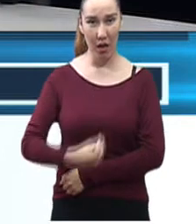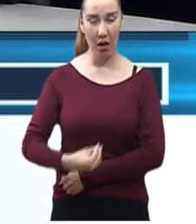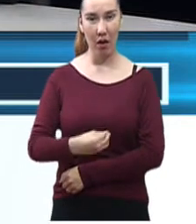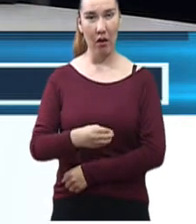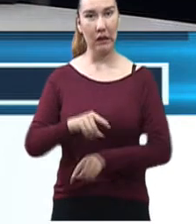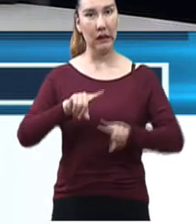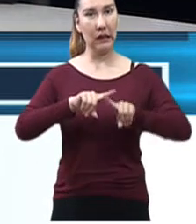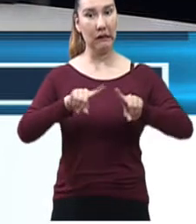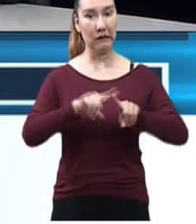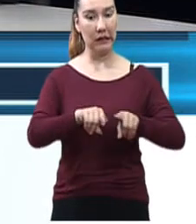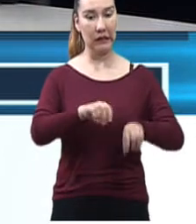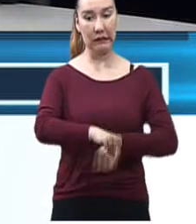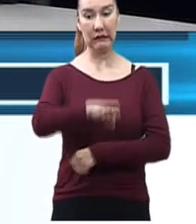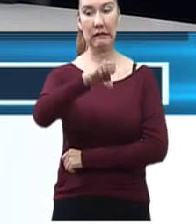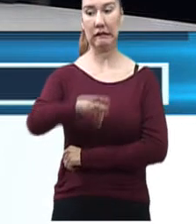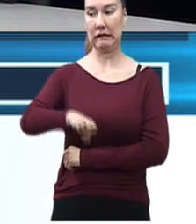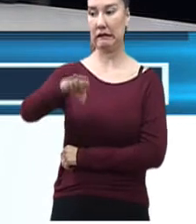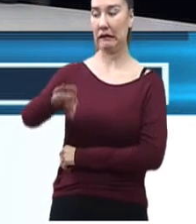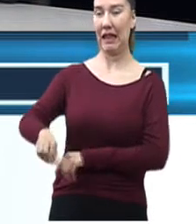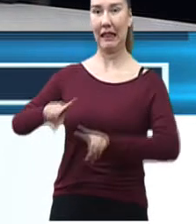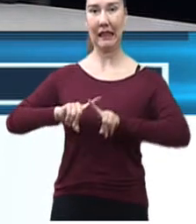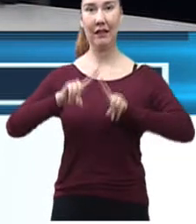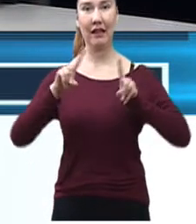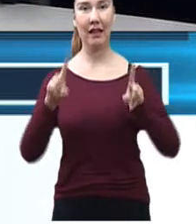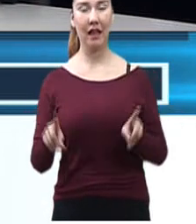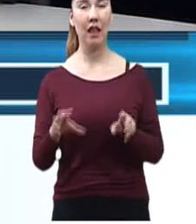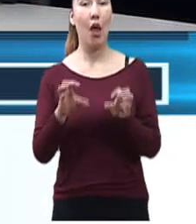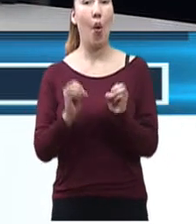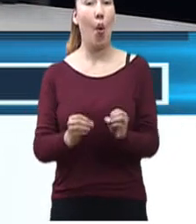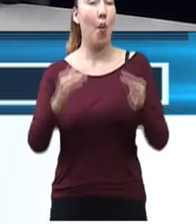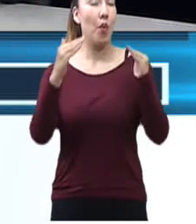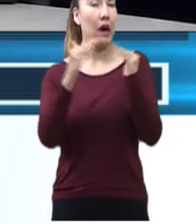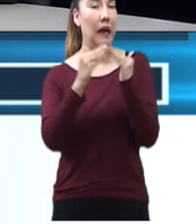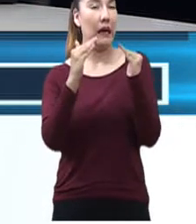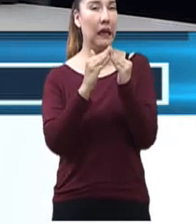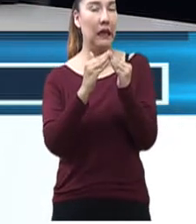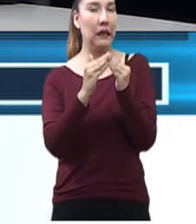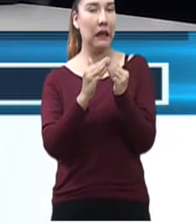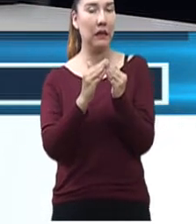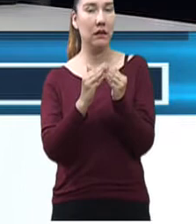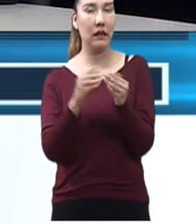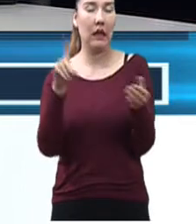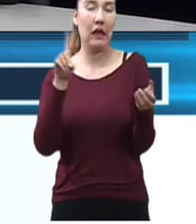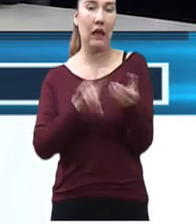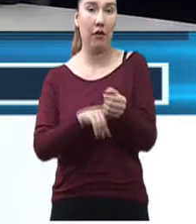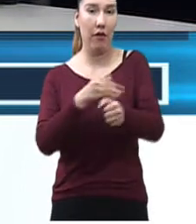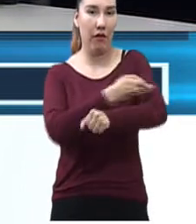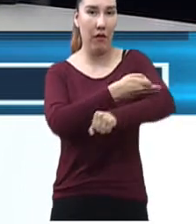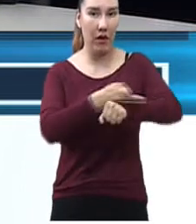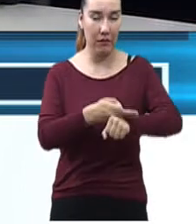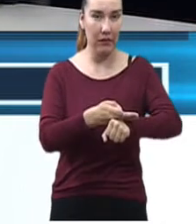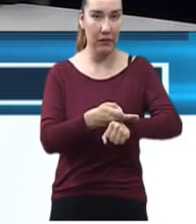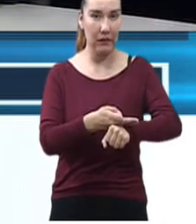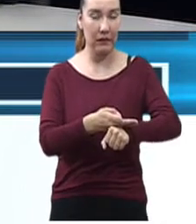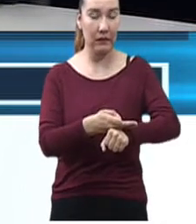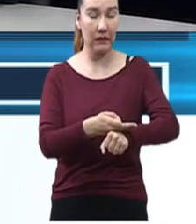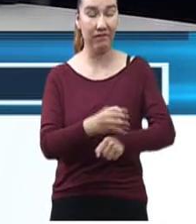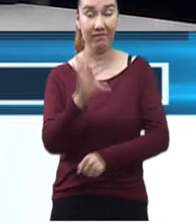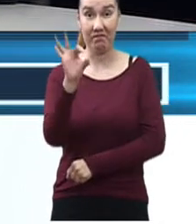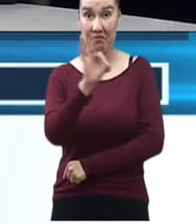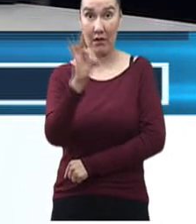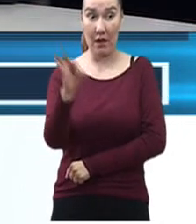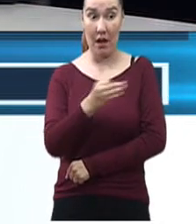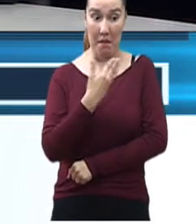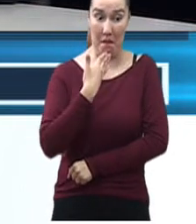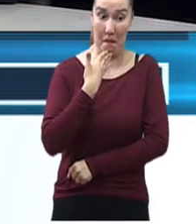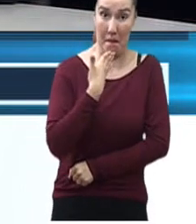diferentes edades, muchas también de las casas donde está viviendo una familia, pues uno, solamente si en buenas ocasiones